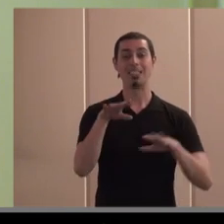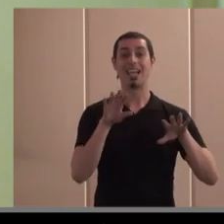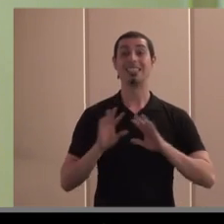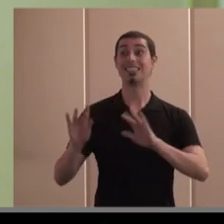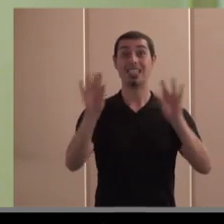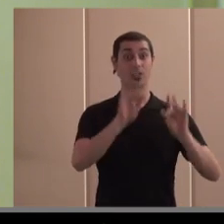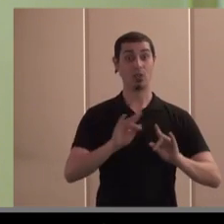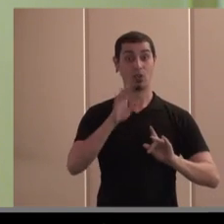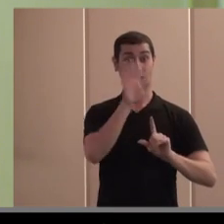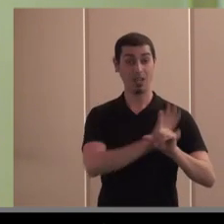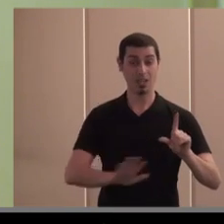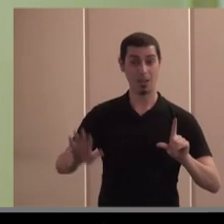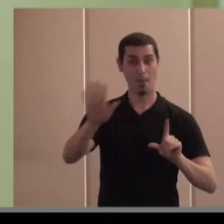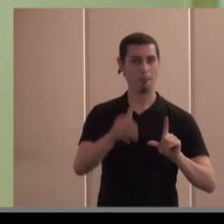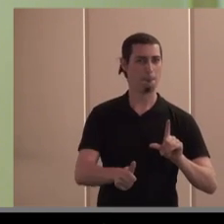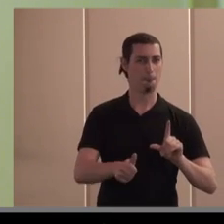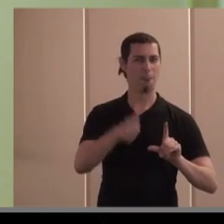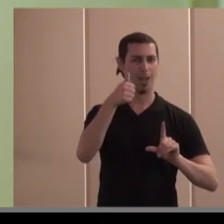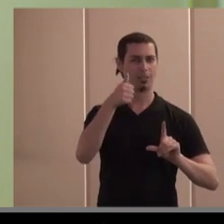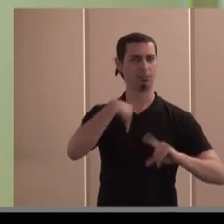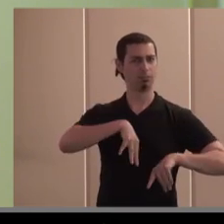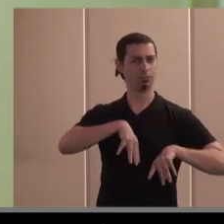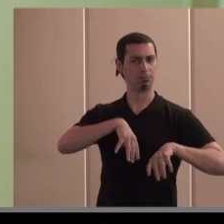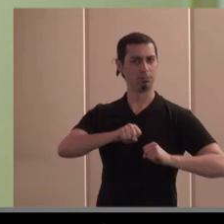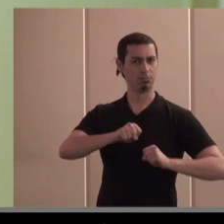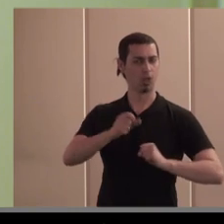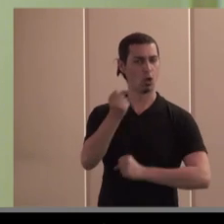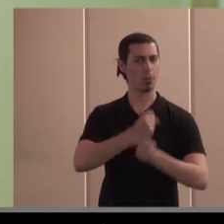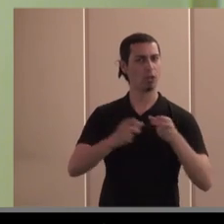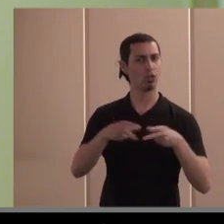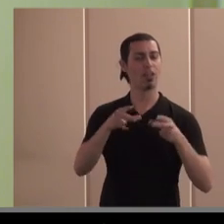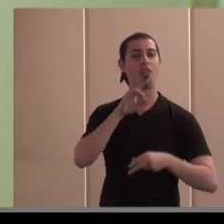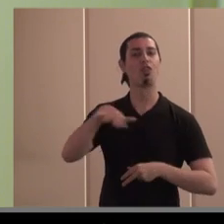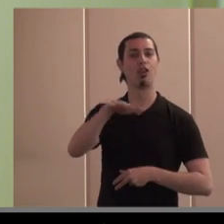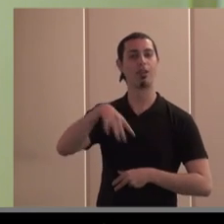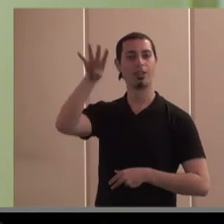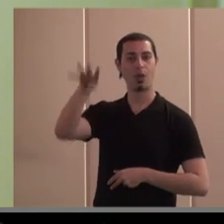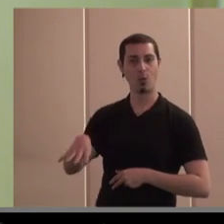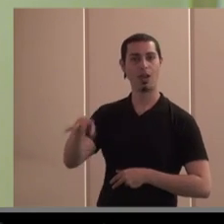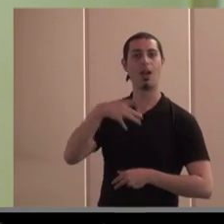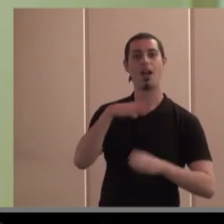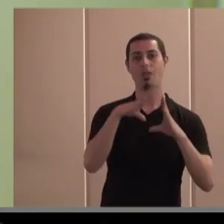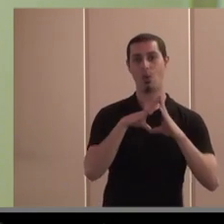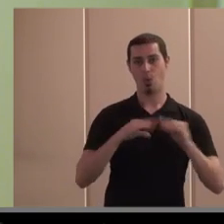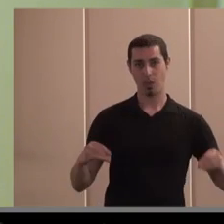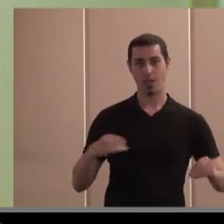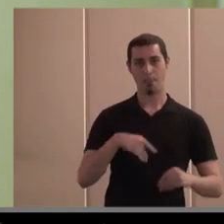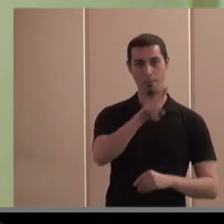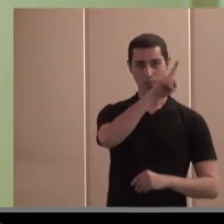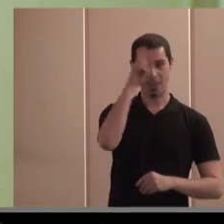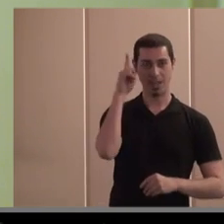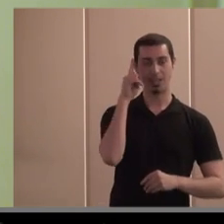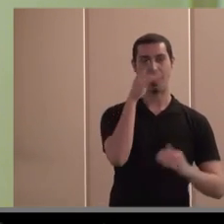territorios de España donde están más arraigadas la economía social es Cataluña Andalucía Madrid